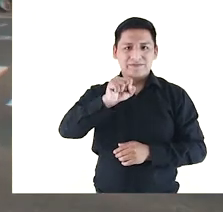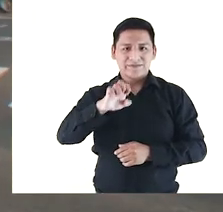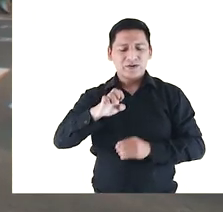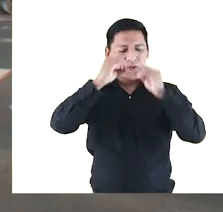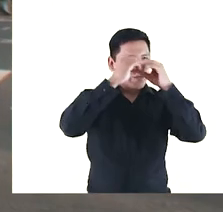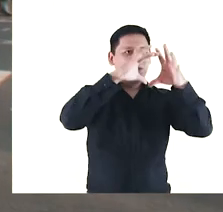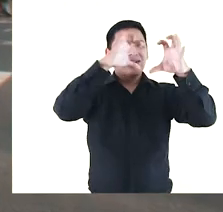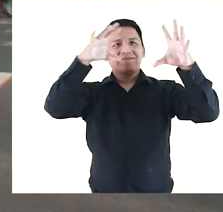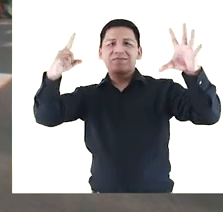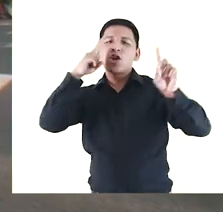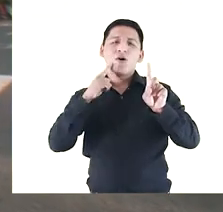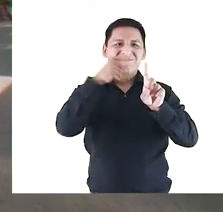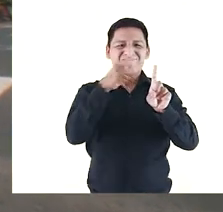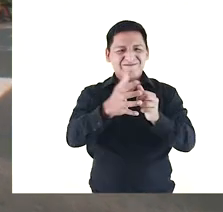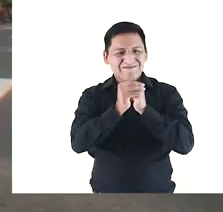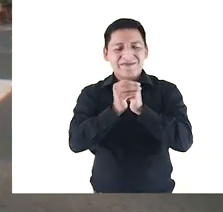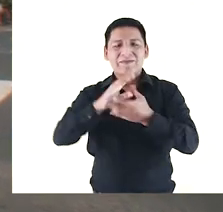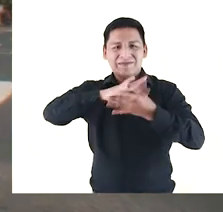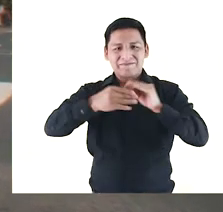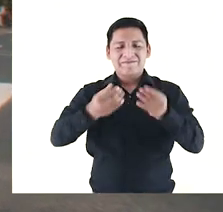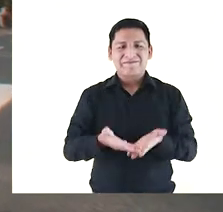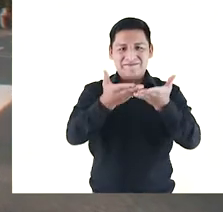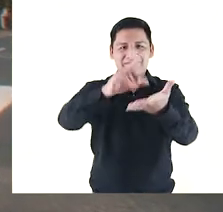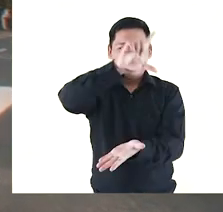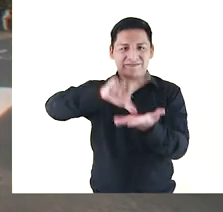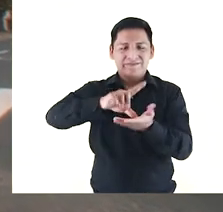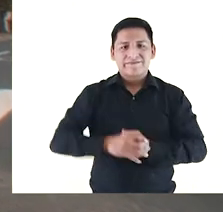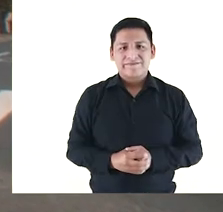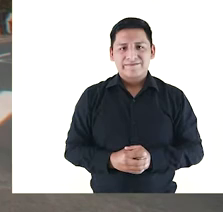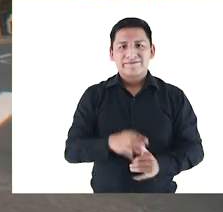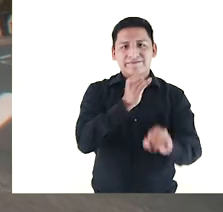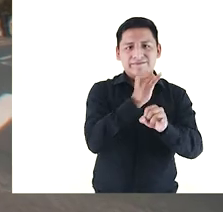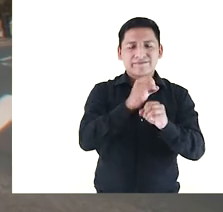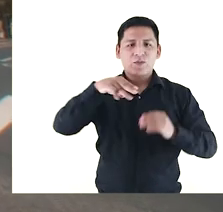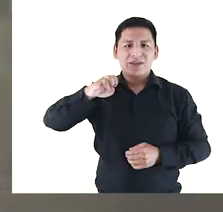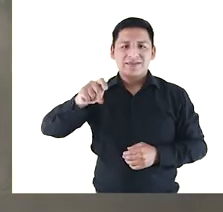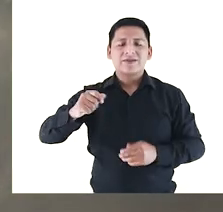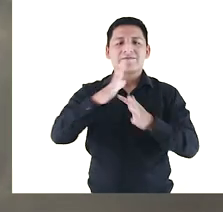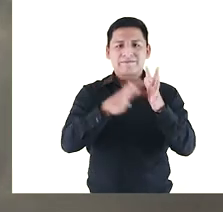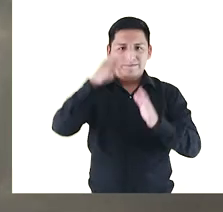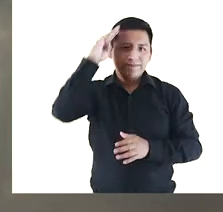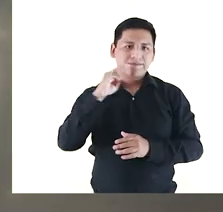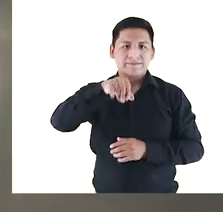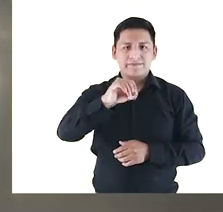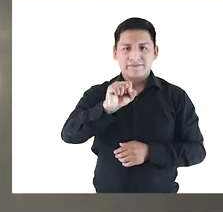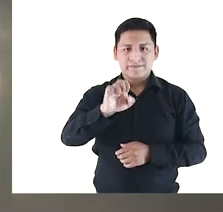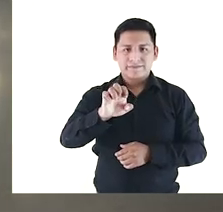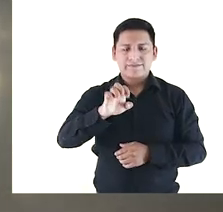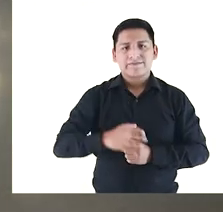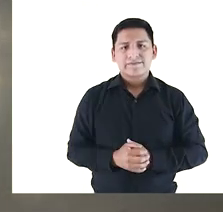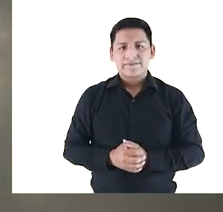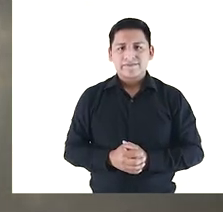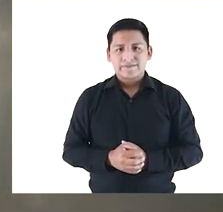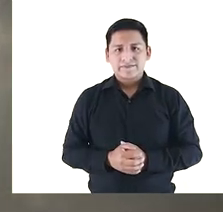Iglesia y Monasterio de Jesús María y José, el sueño de un devoto hecho patrimonio para la ciudad. Iglesia y Monasterio